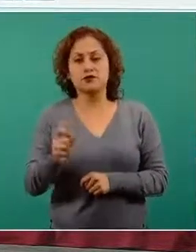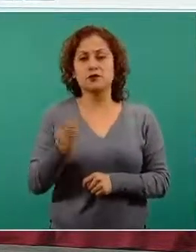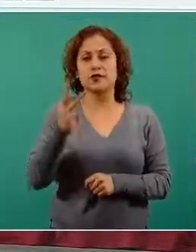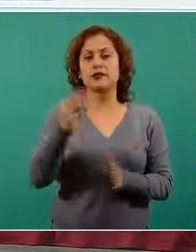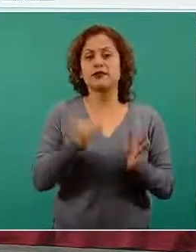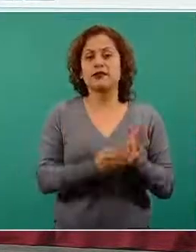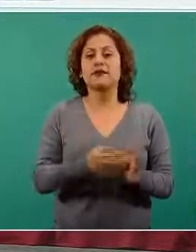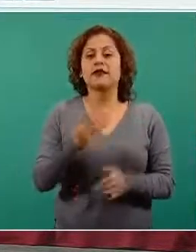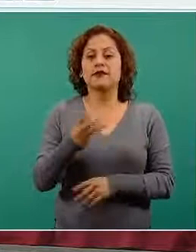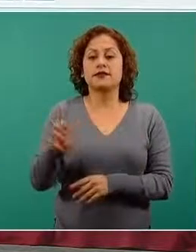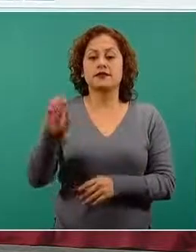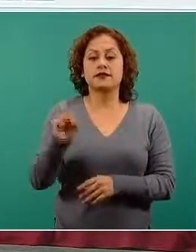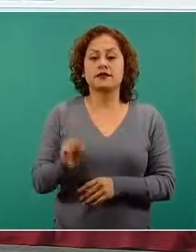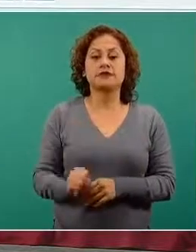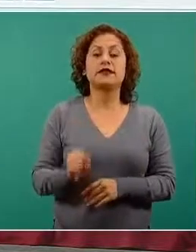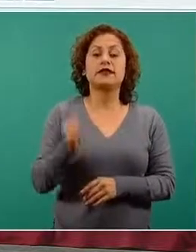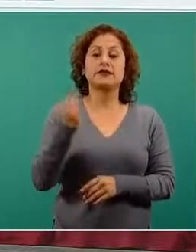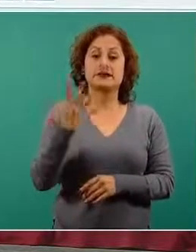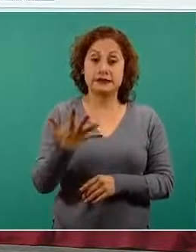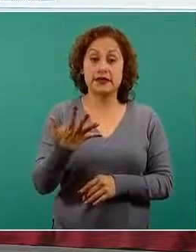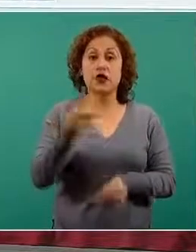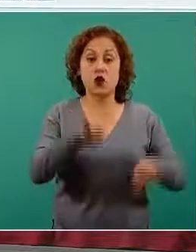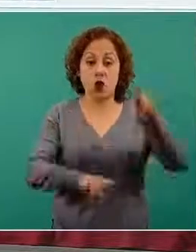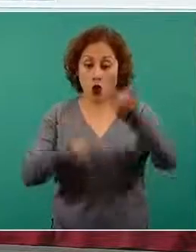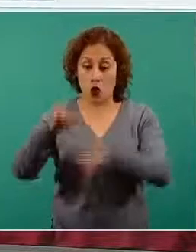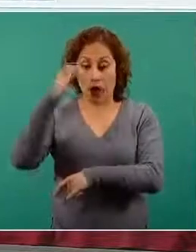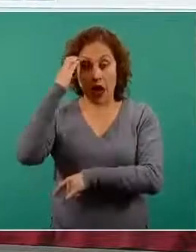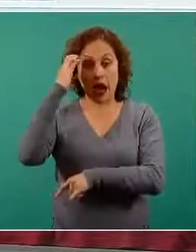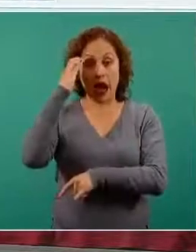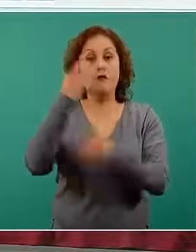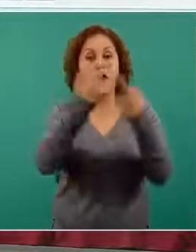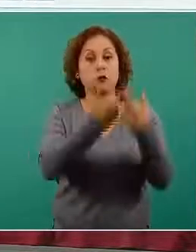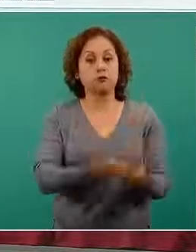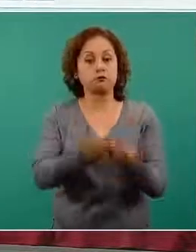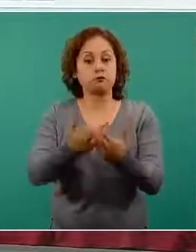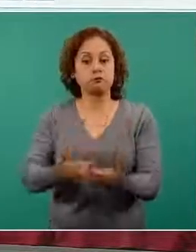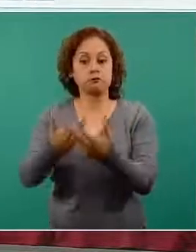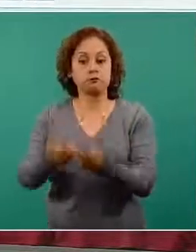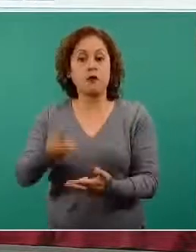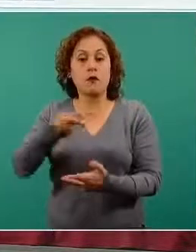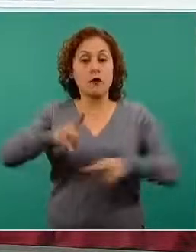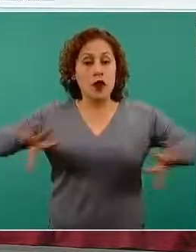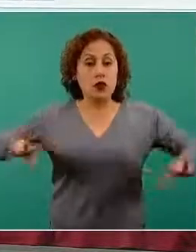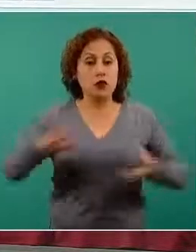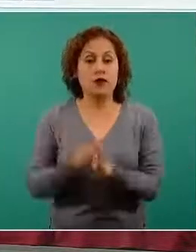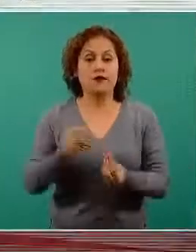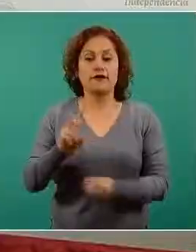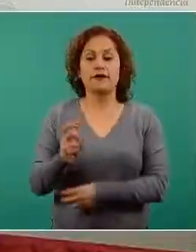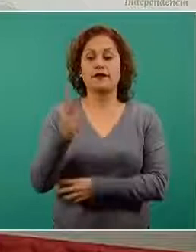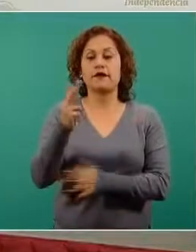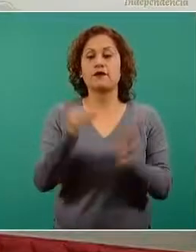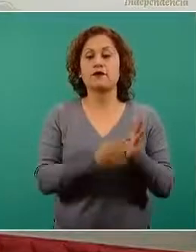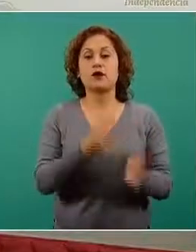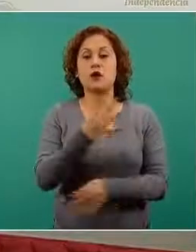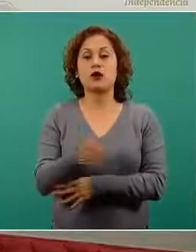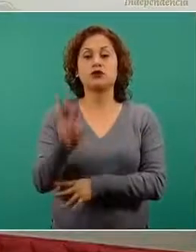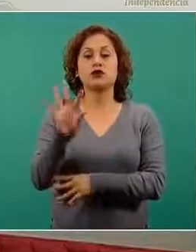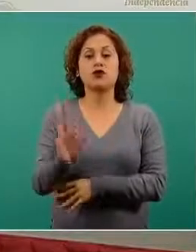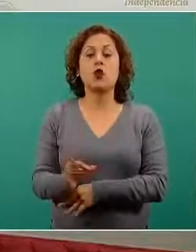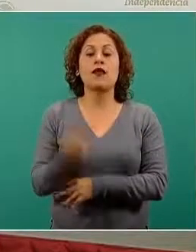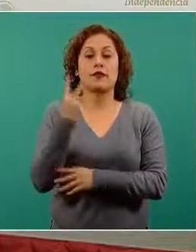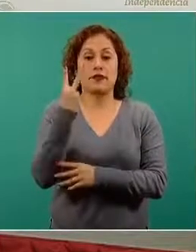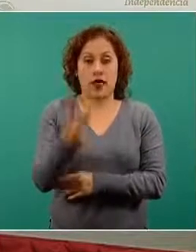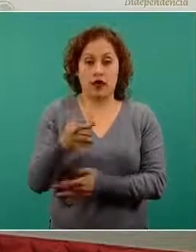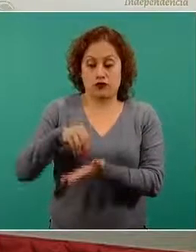365 camas disponibles, de un total de 32 mil 442 camas que tenemos